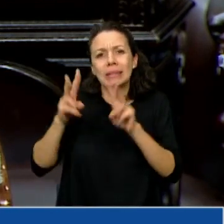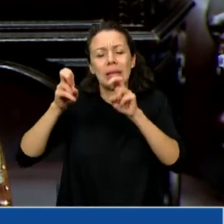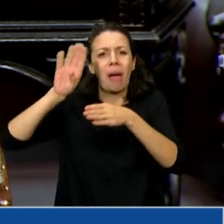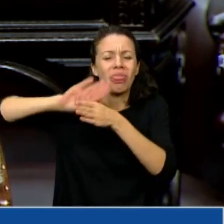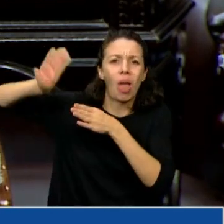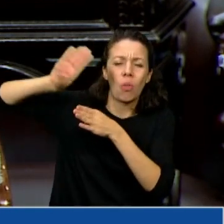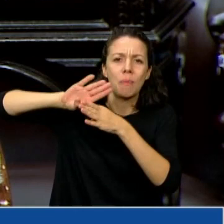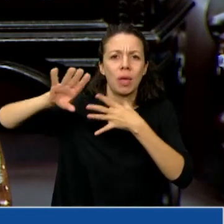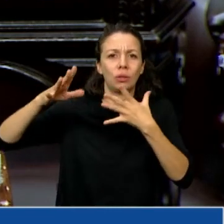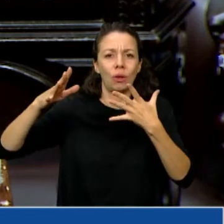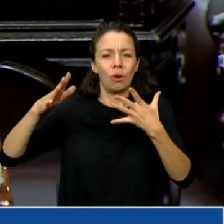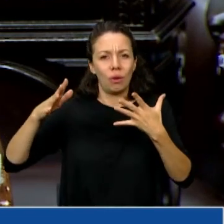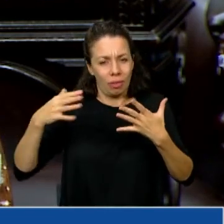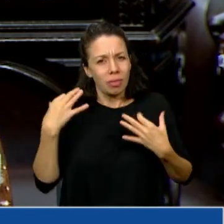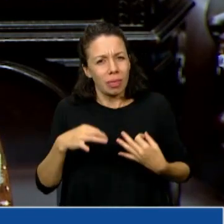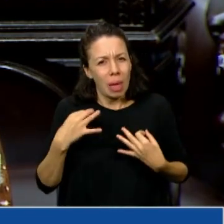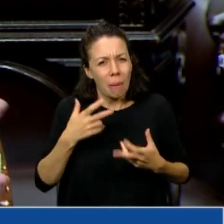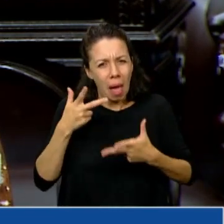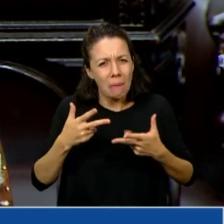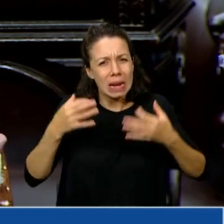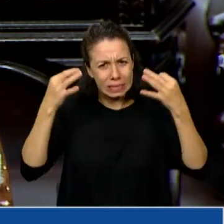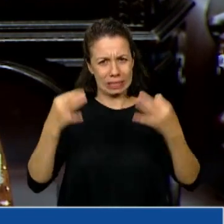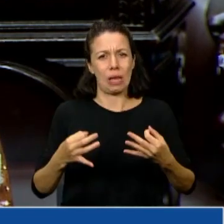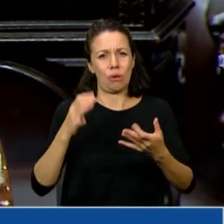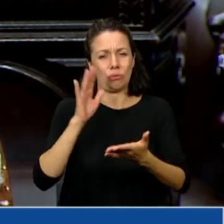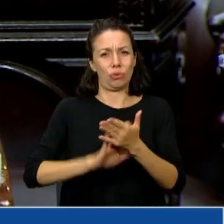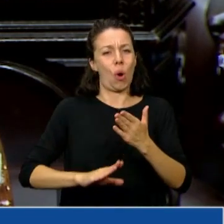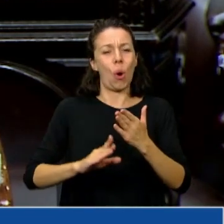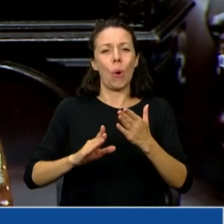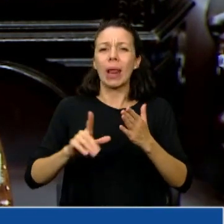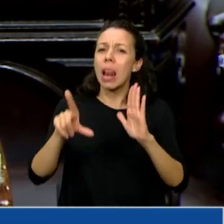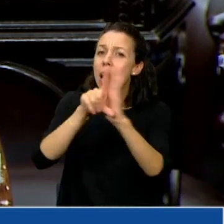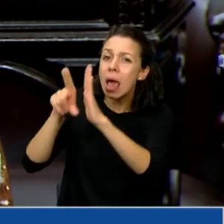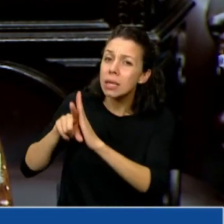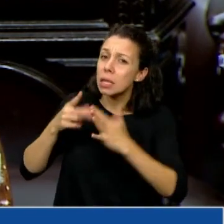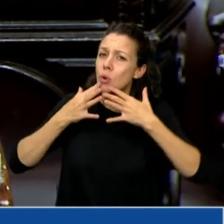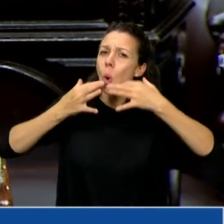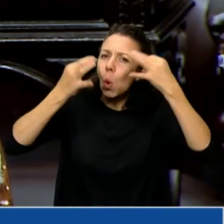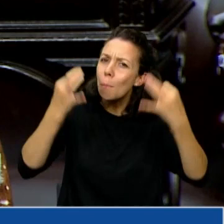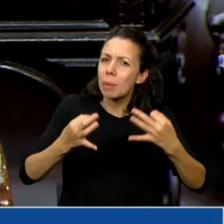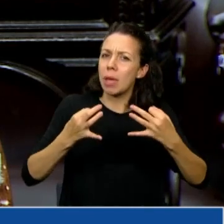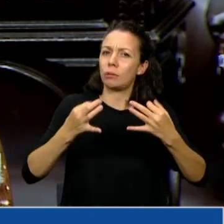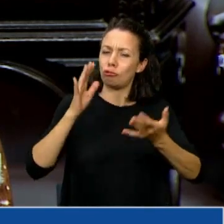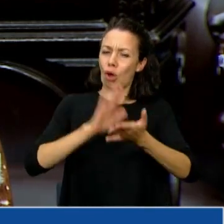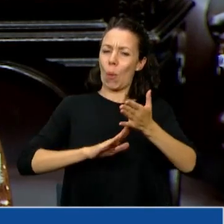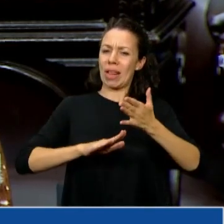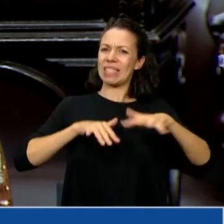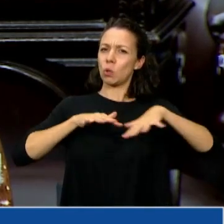Entonces, la verdad que seamos serios en esto del cumplimiento de las leyes y de la realidad de la educación.